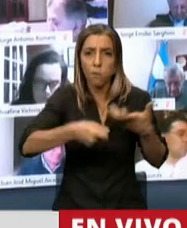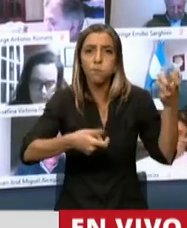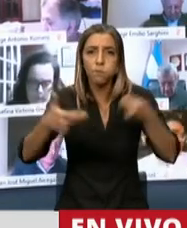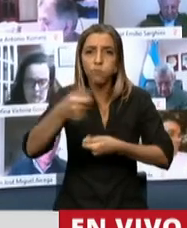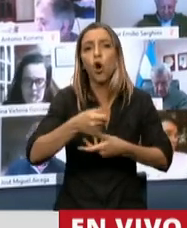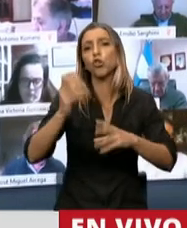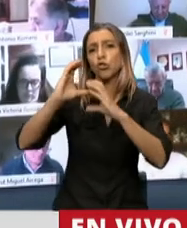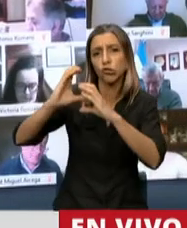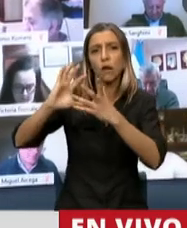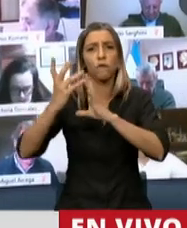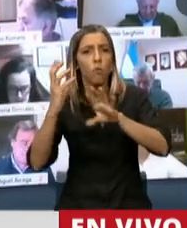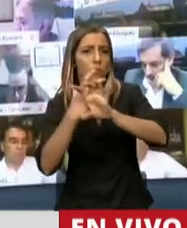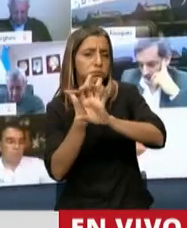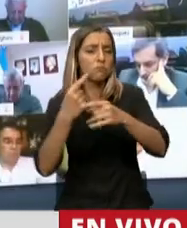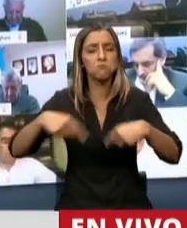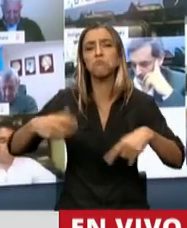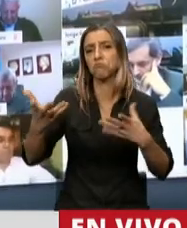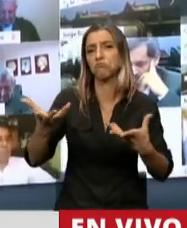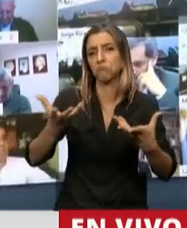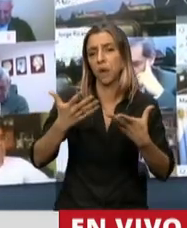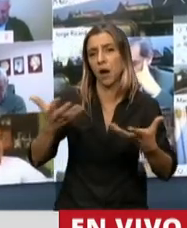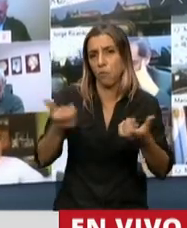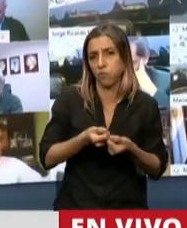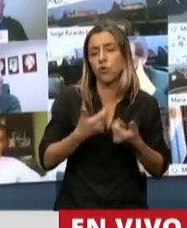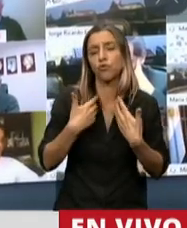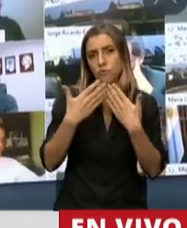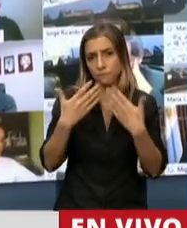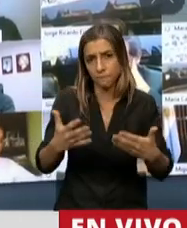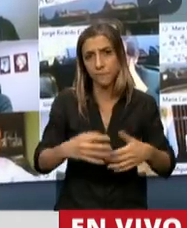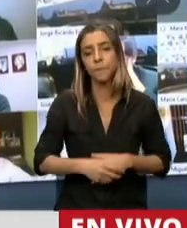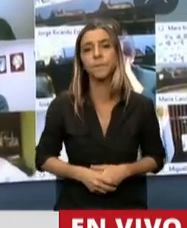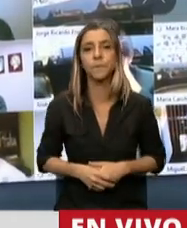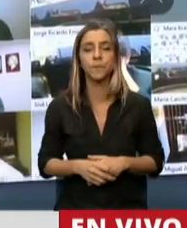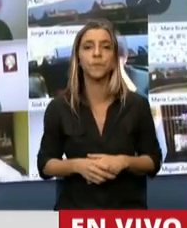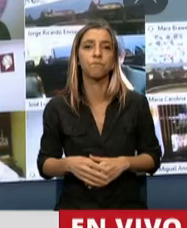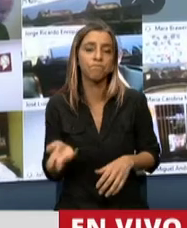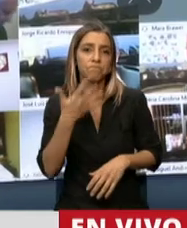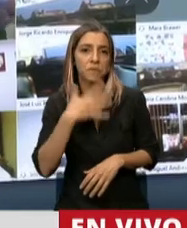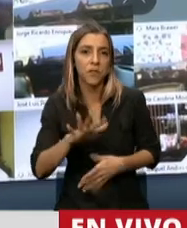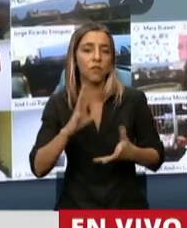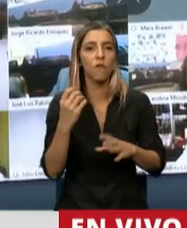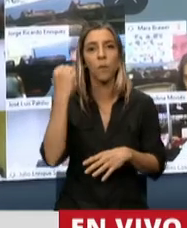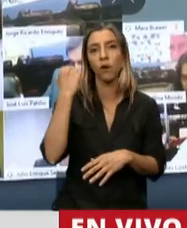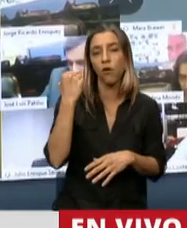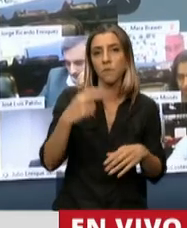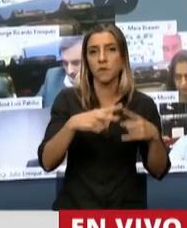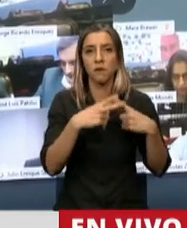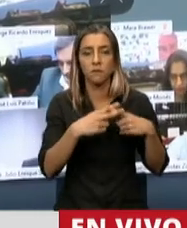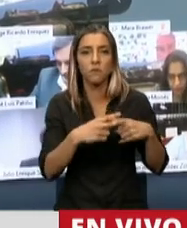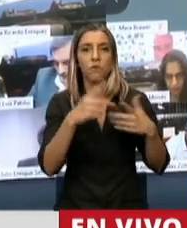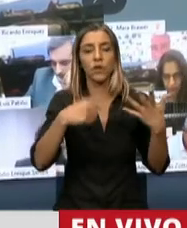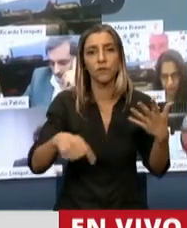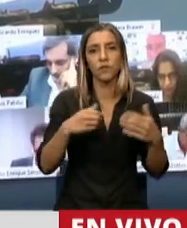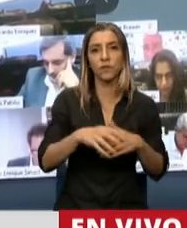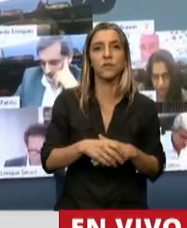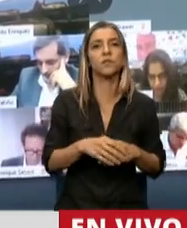opiniones y han enriquecido. El componente técnico económico que tenía el proyecto, lógicamente que nos